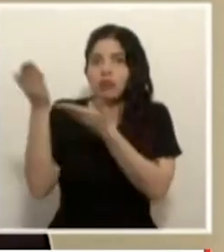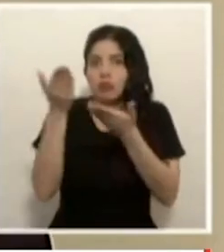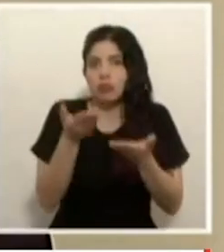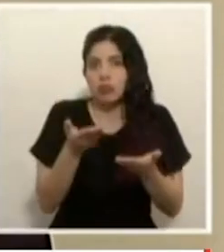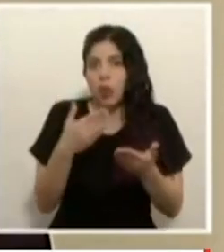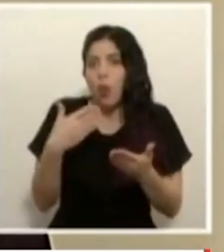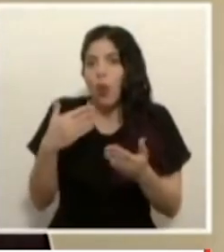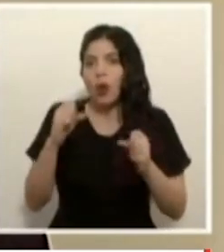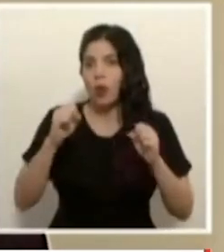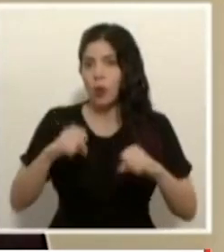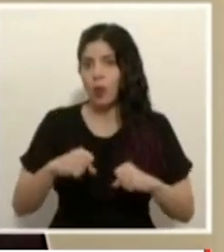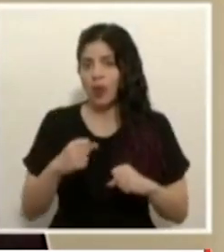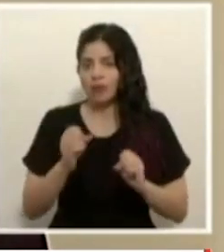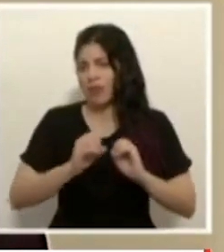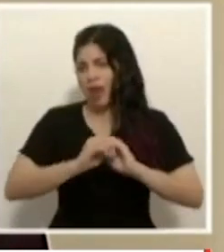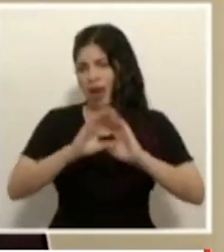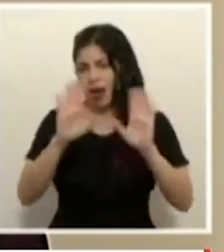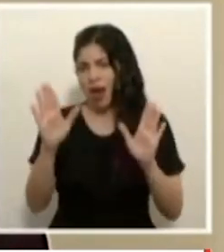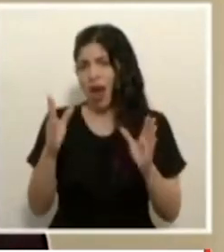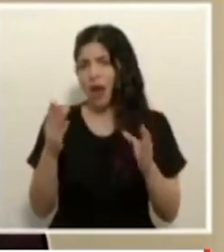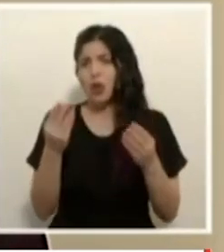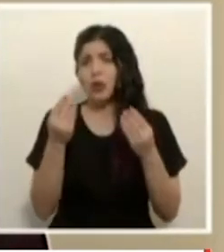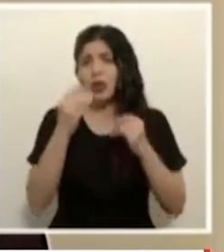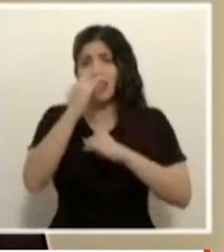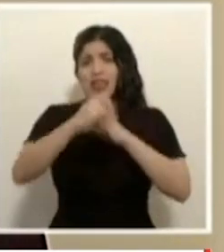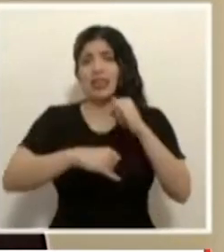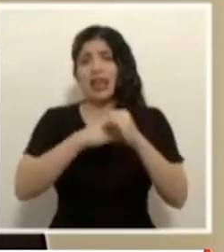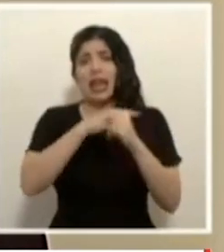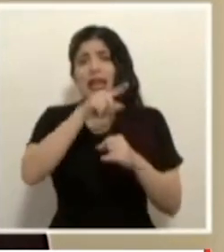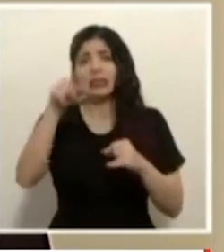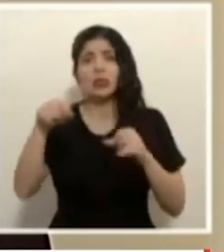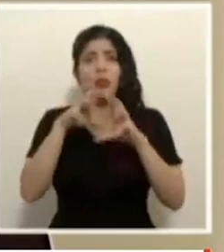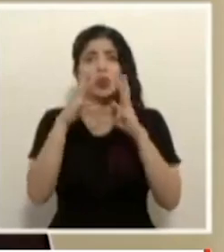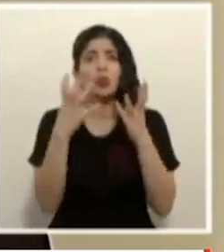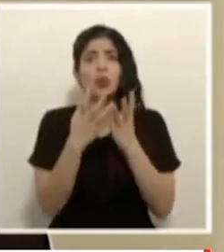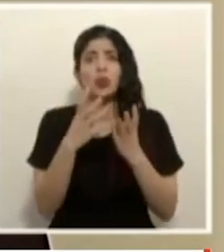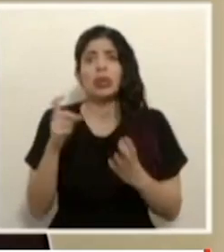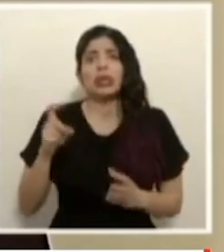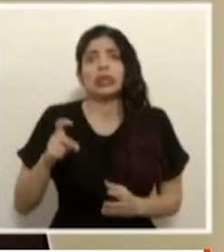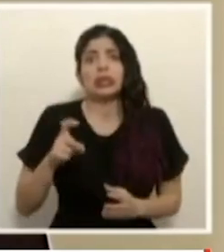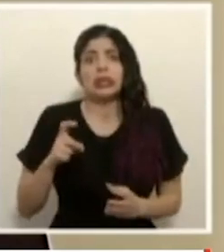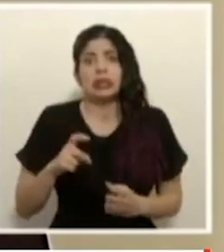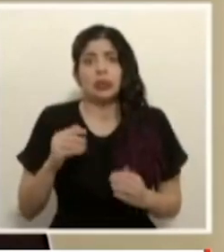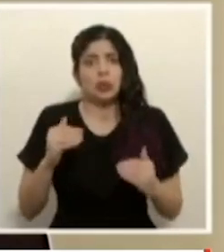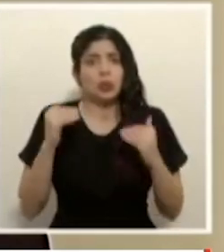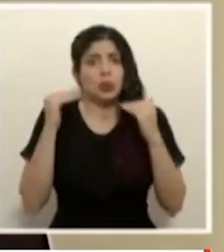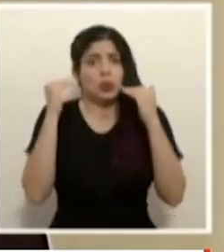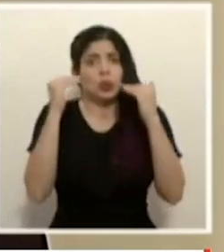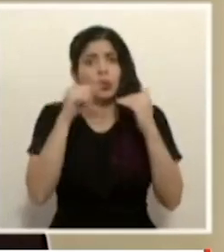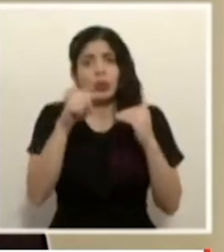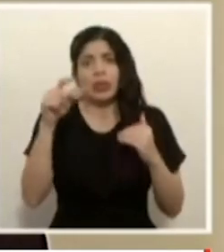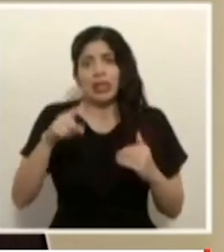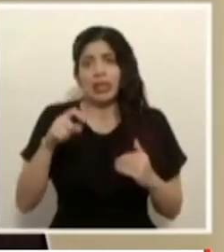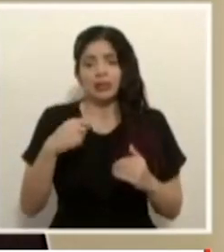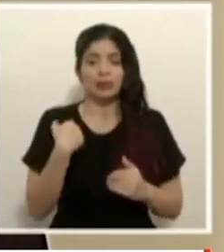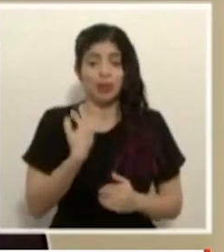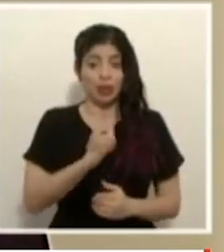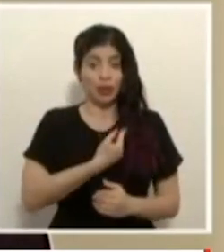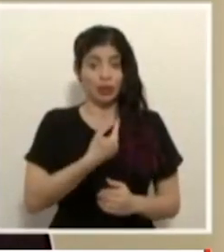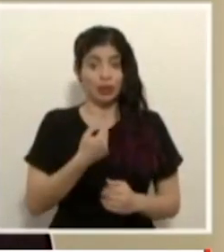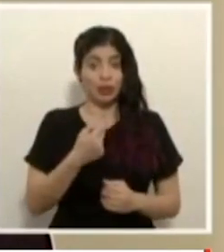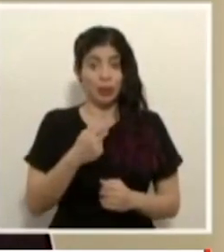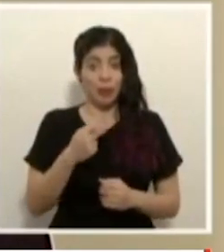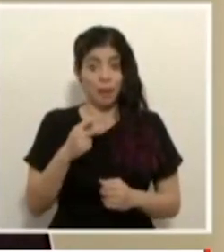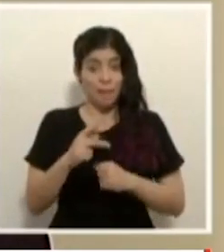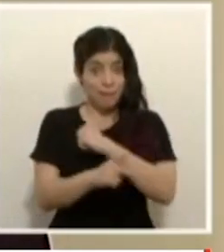más que claro que hay una demanda internacional mundial muy alta y que pues no somos un país productor